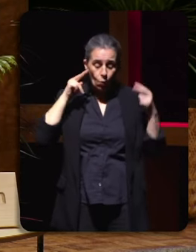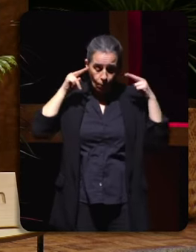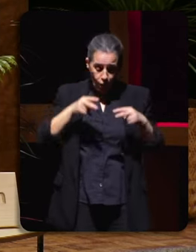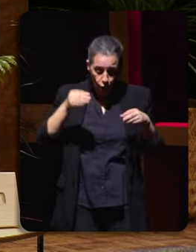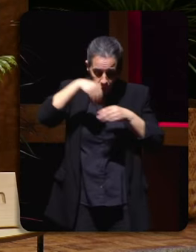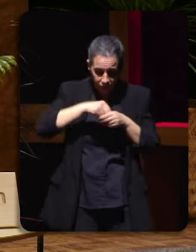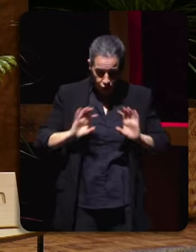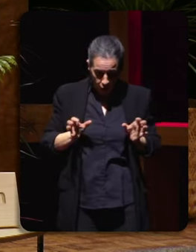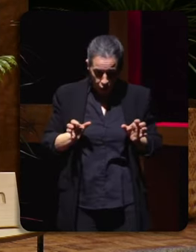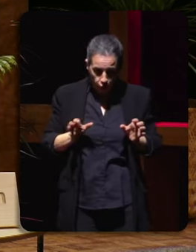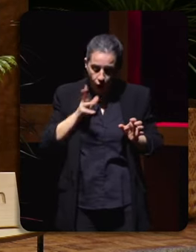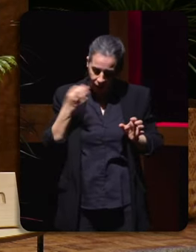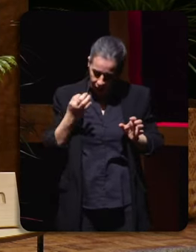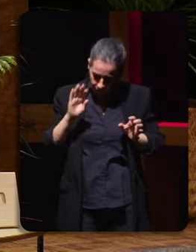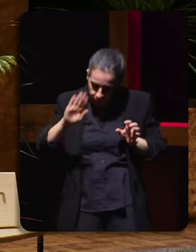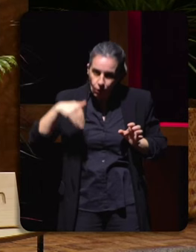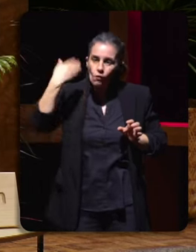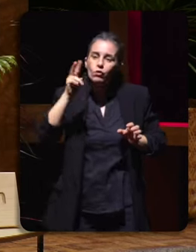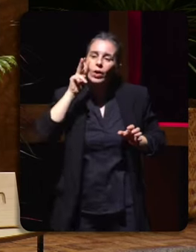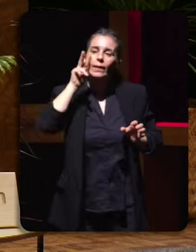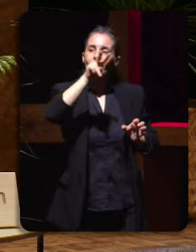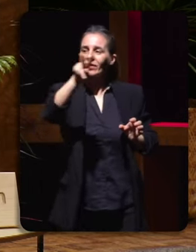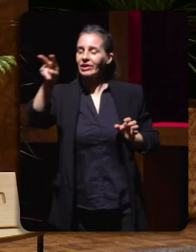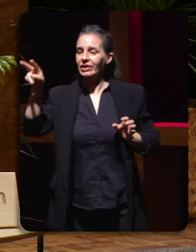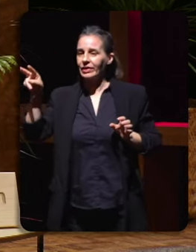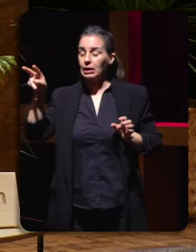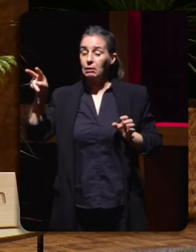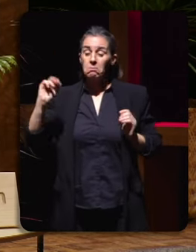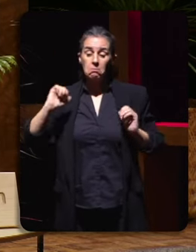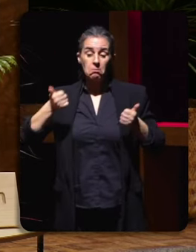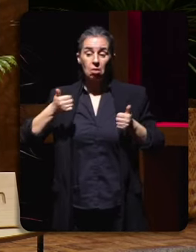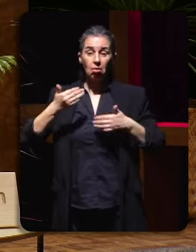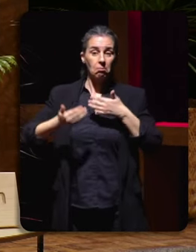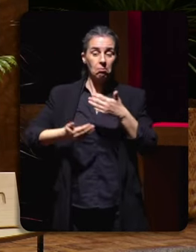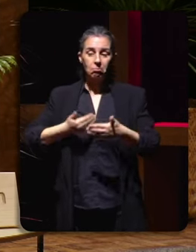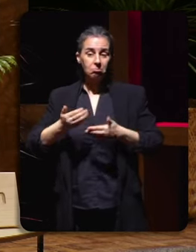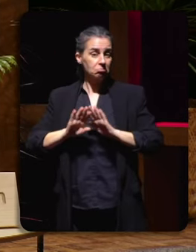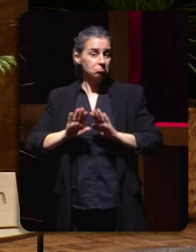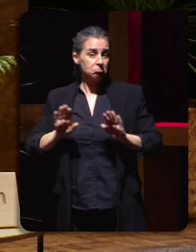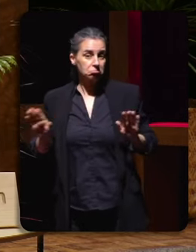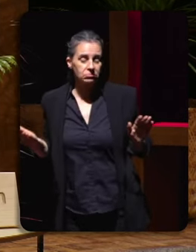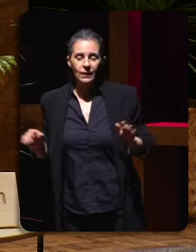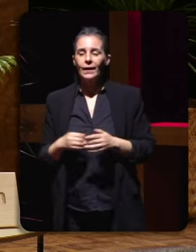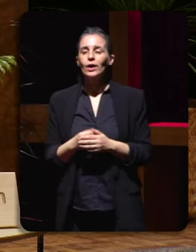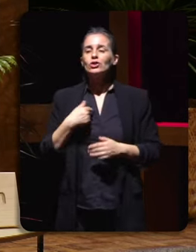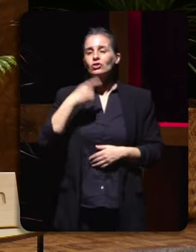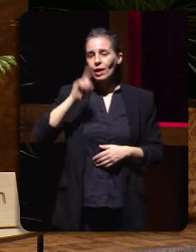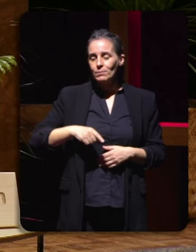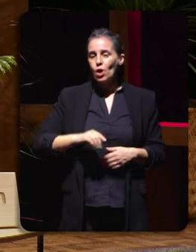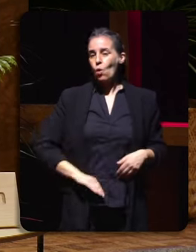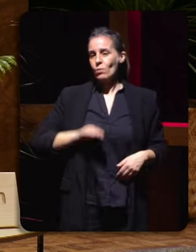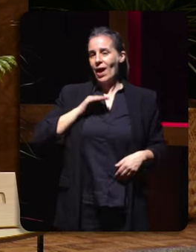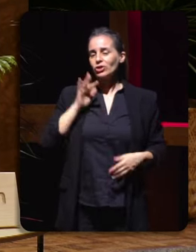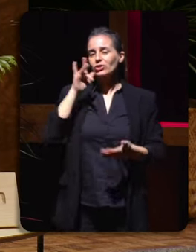ver o que hai e a verdade que unha vez que te vos sabes bueno tamén teño que decir que eu cumplo anos o día